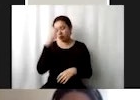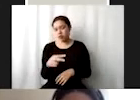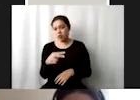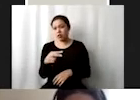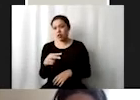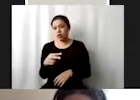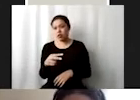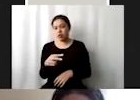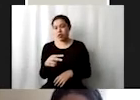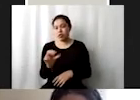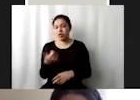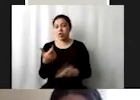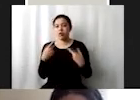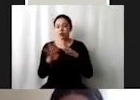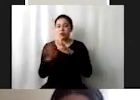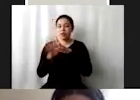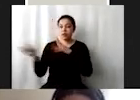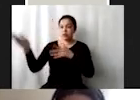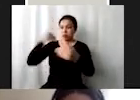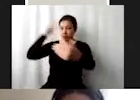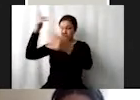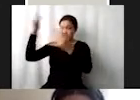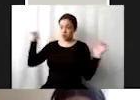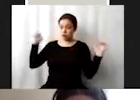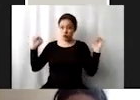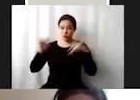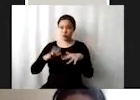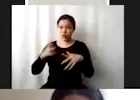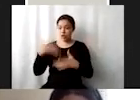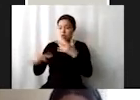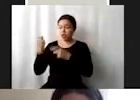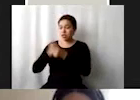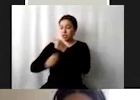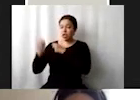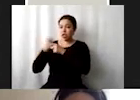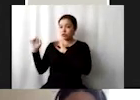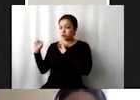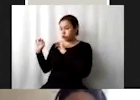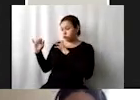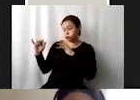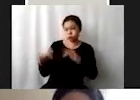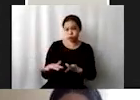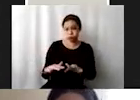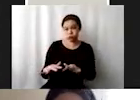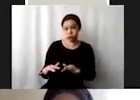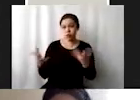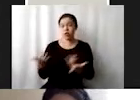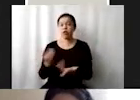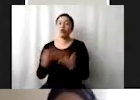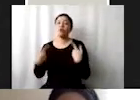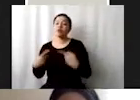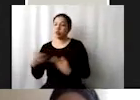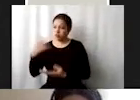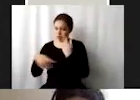receptor de migrantes como se ha convertido en los últimos 10 años en términos de recibir no sólo aquellas personas